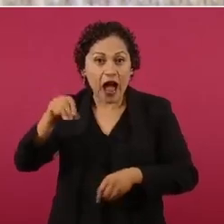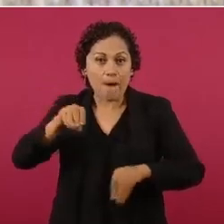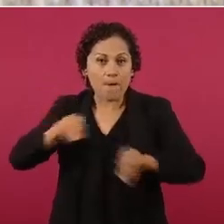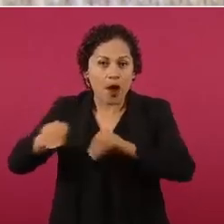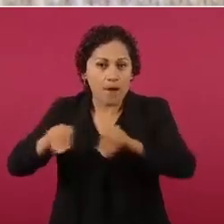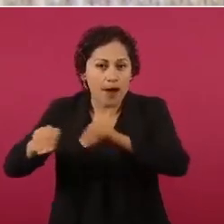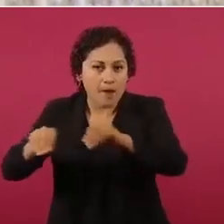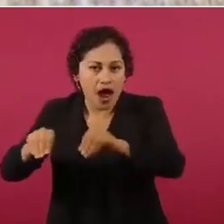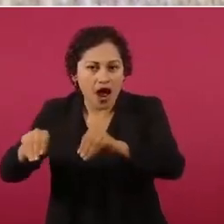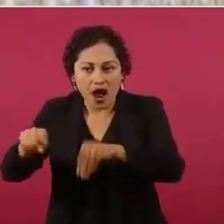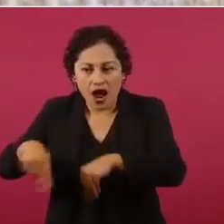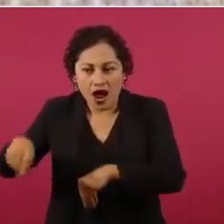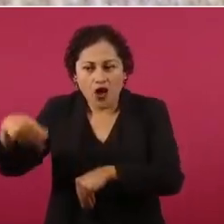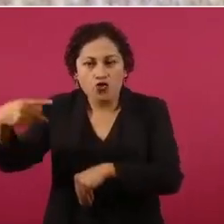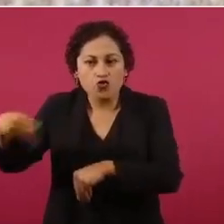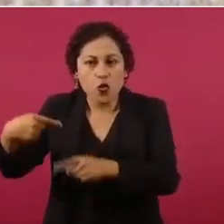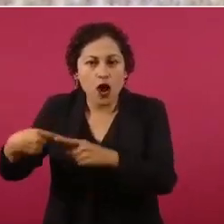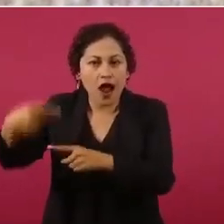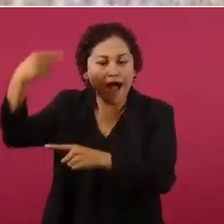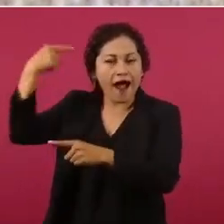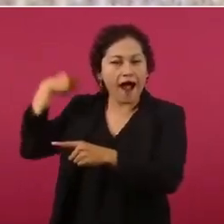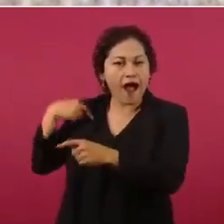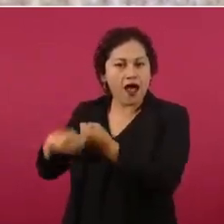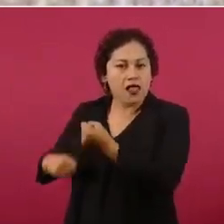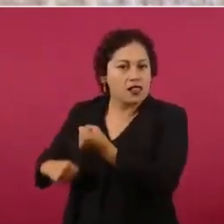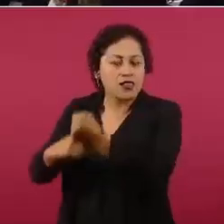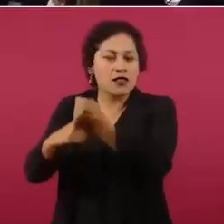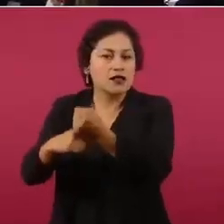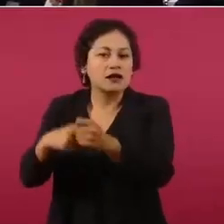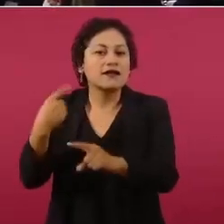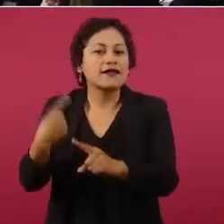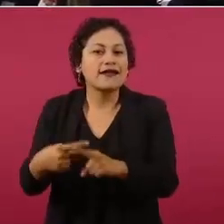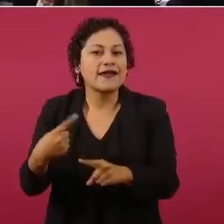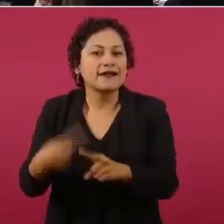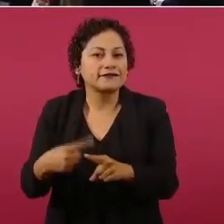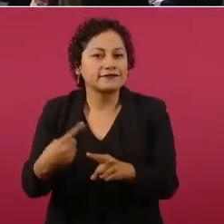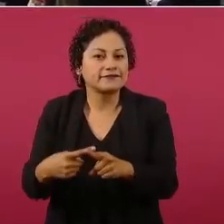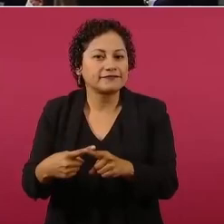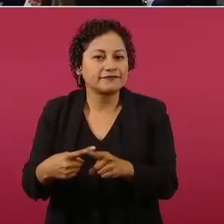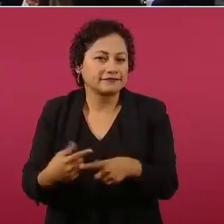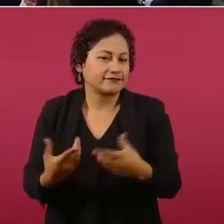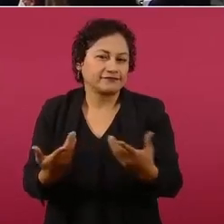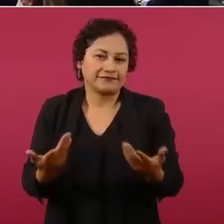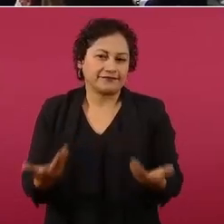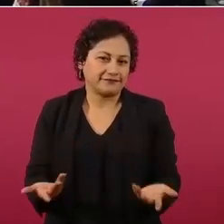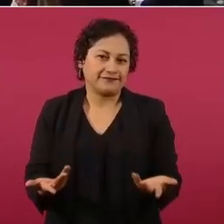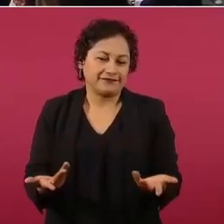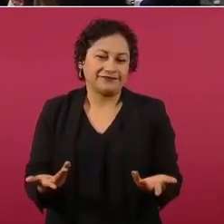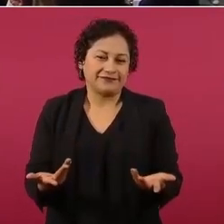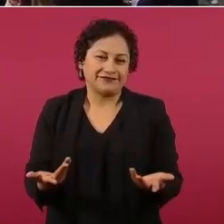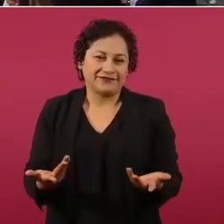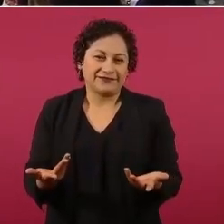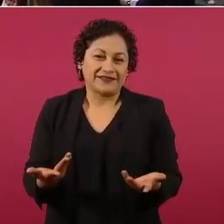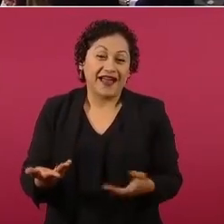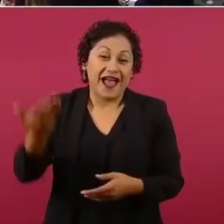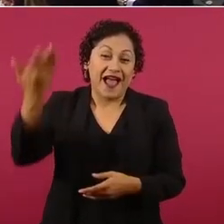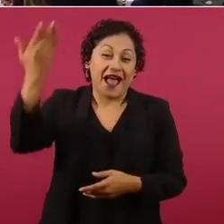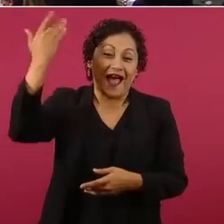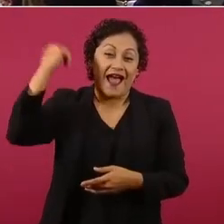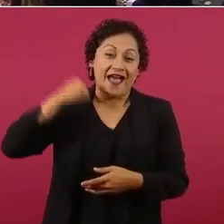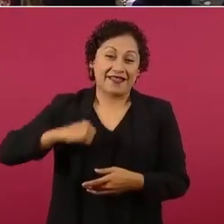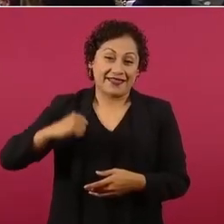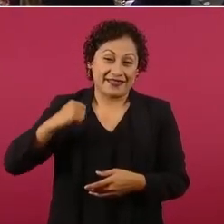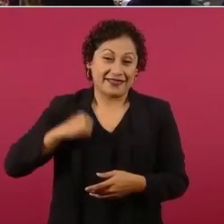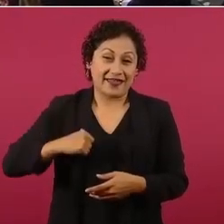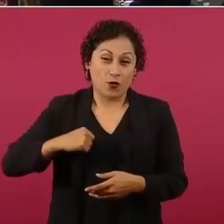fueron los que apoyaron todo el saqueo que se llevó